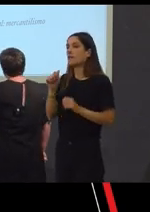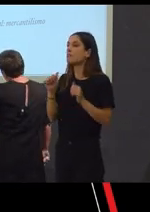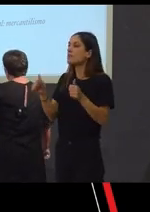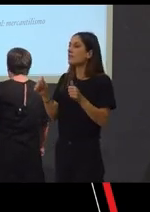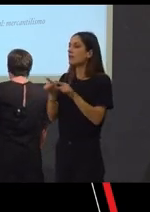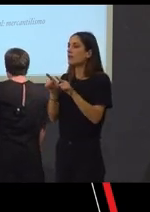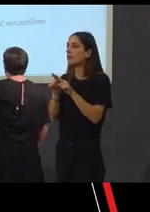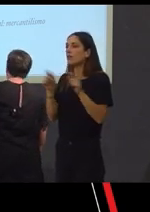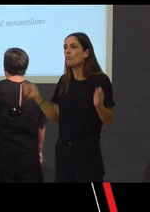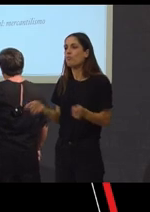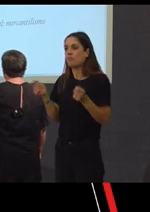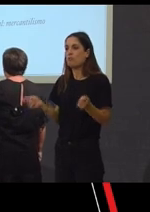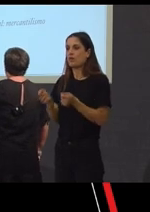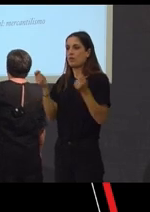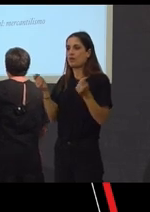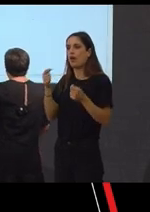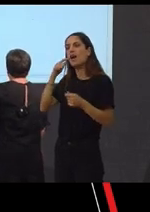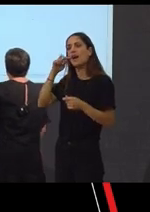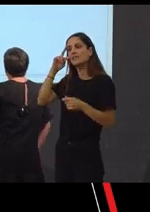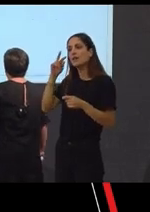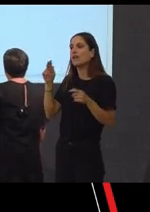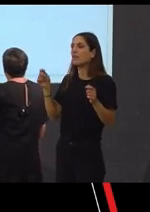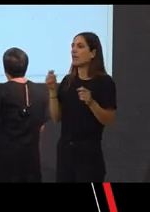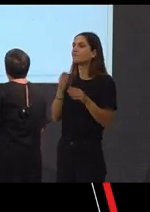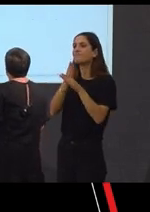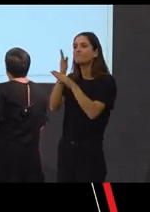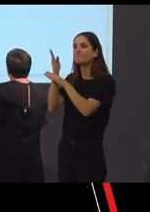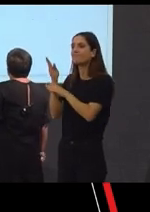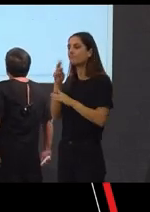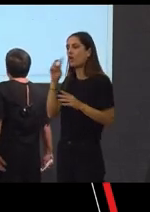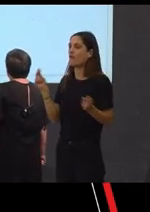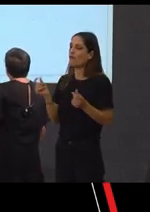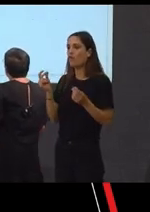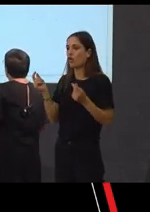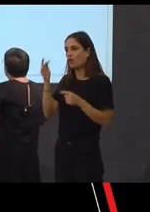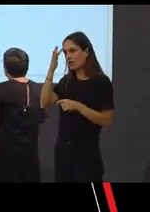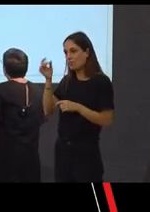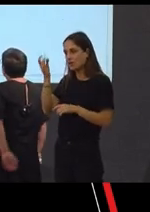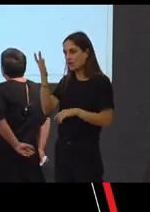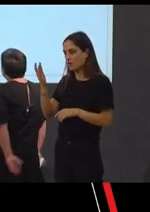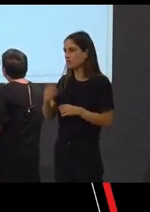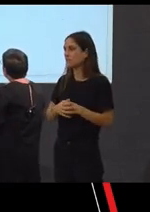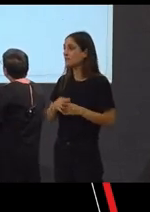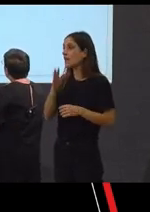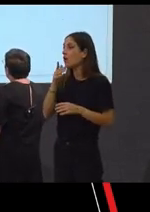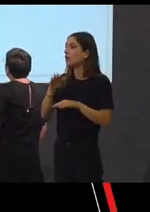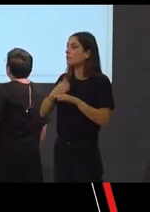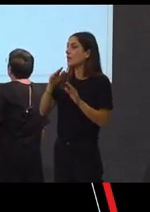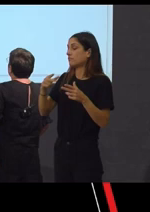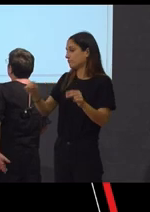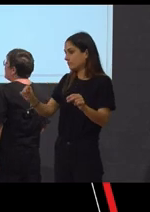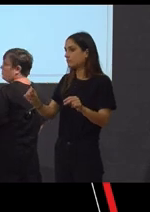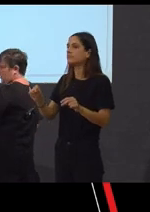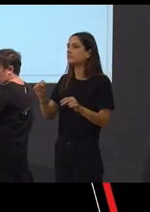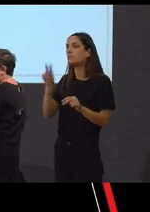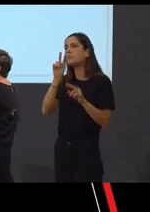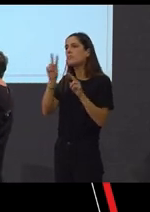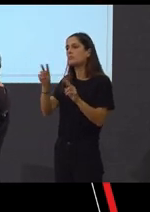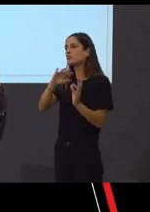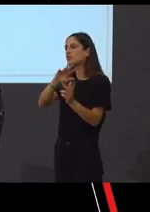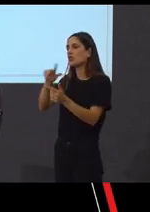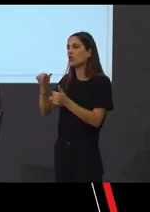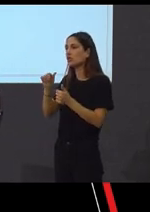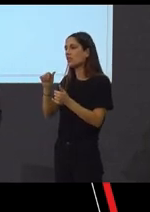promoción, toda a experiencia no temática, todo ese folclore inventado, vale? E agora, para rematar, vamos a ver un noticiario